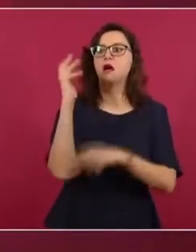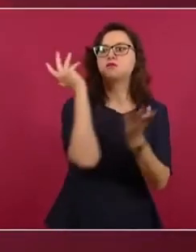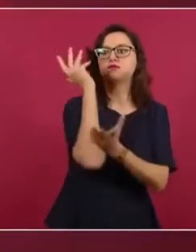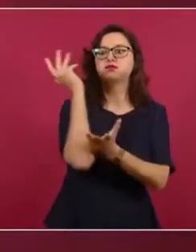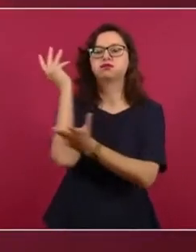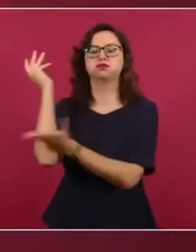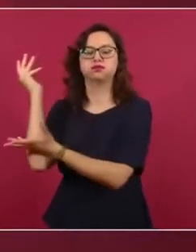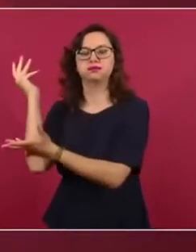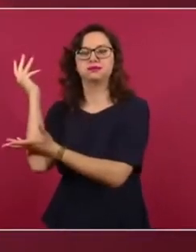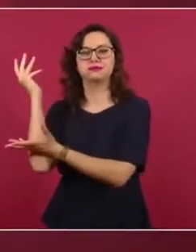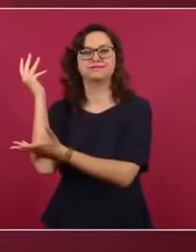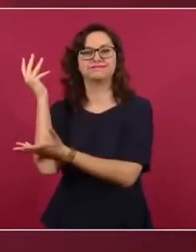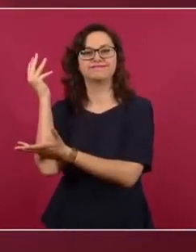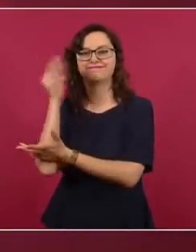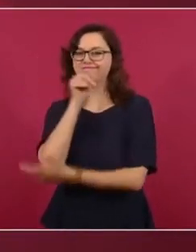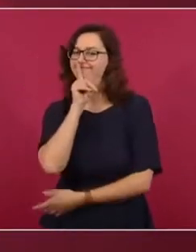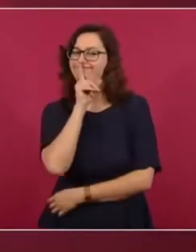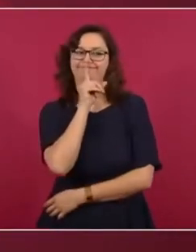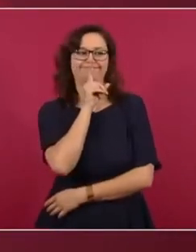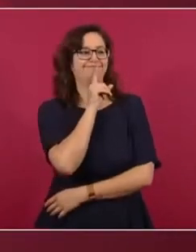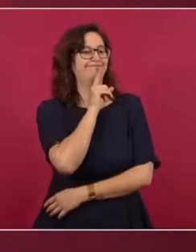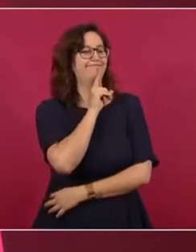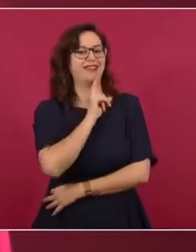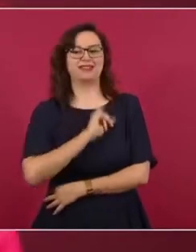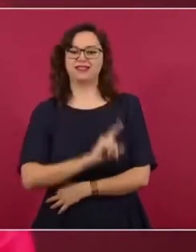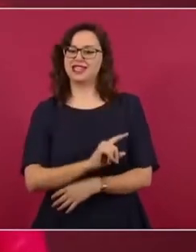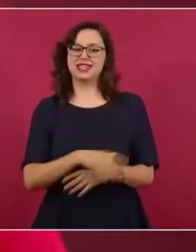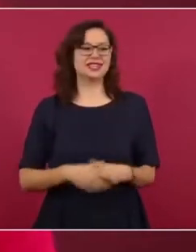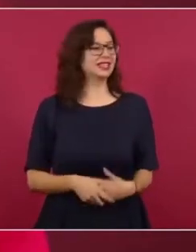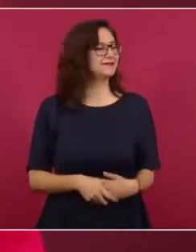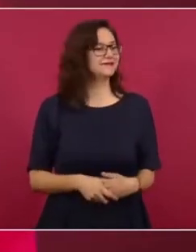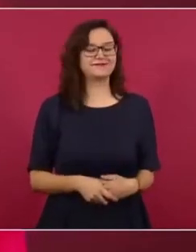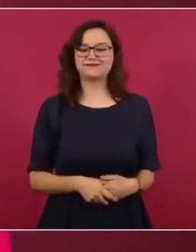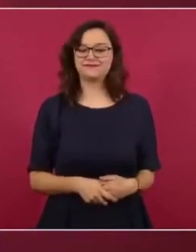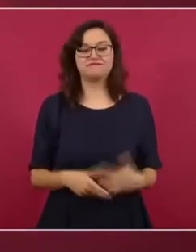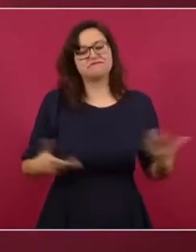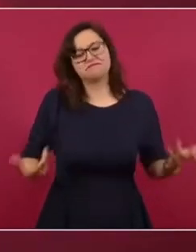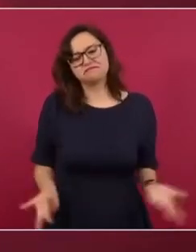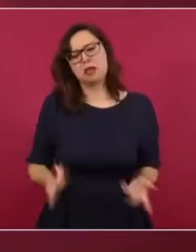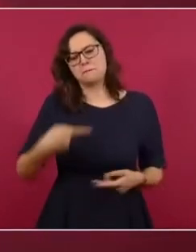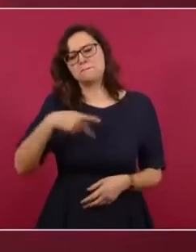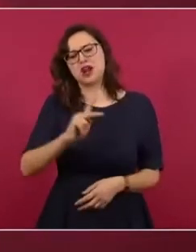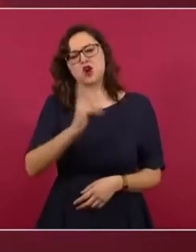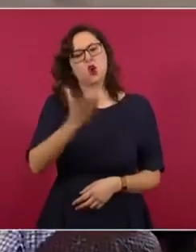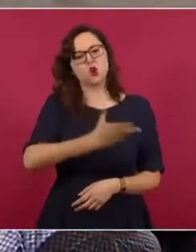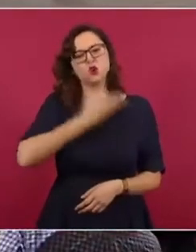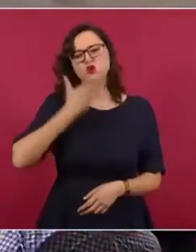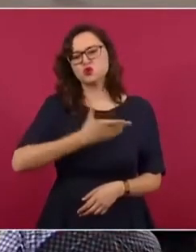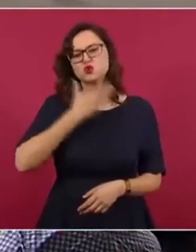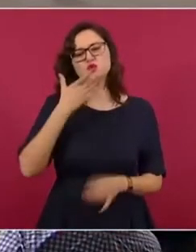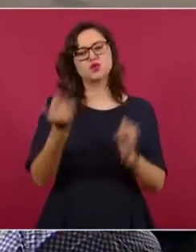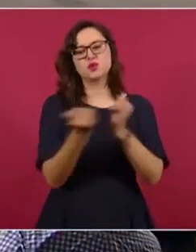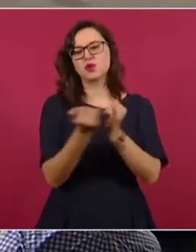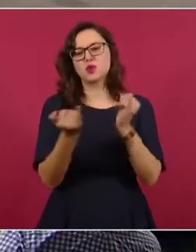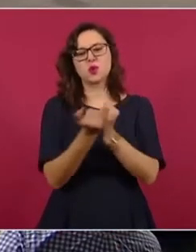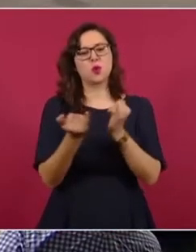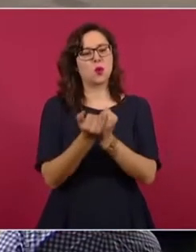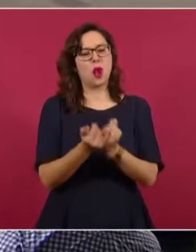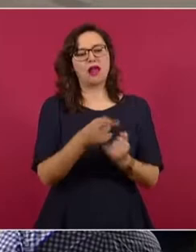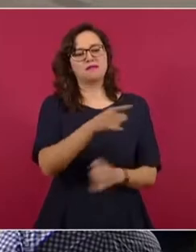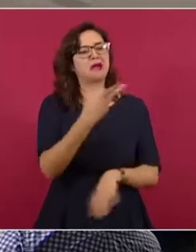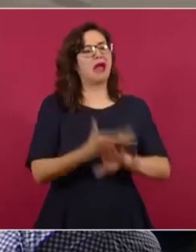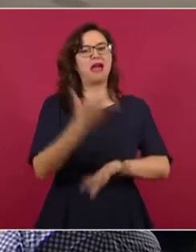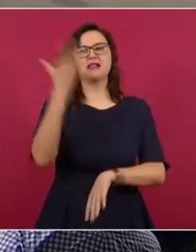sorprende que mientan los opositores al tren. Antes difundieron fotografías de árboles talados en una selva del